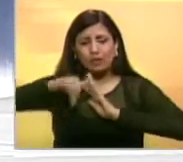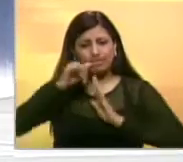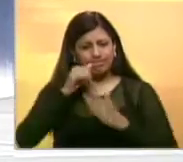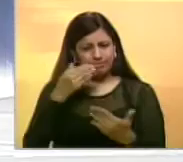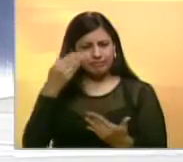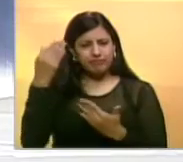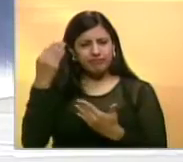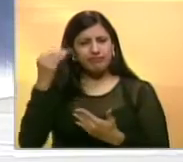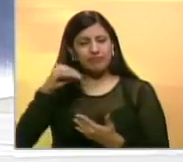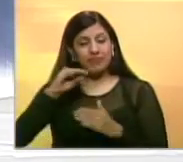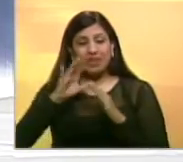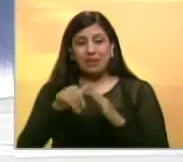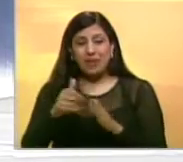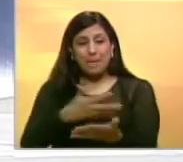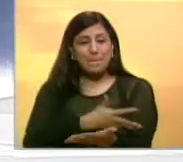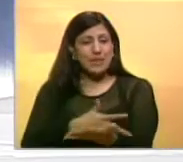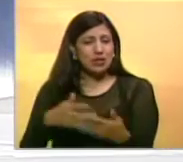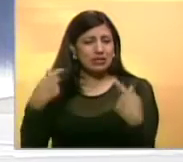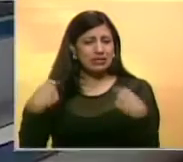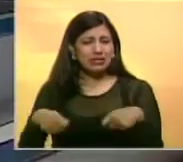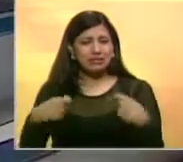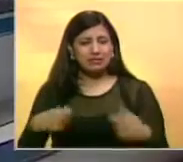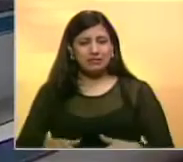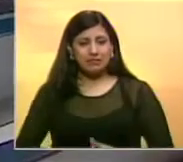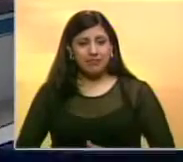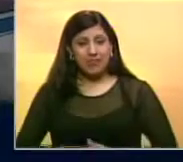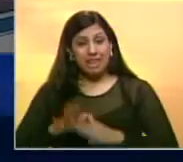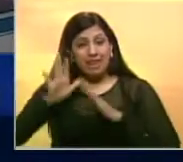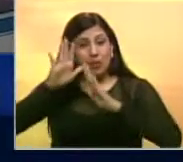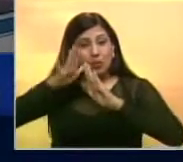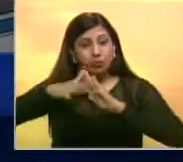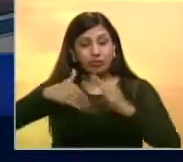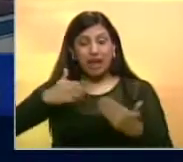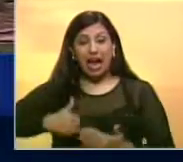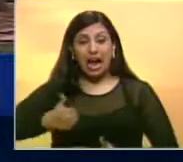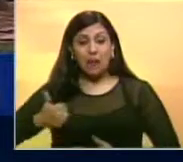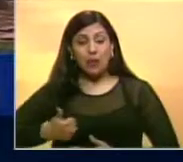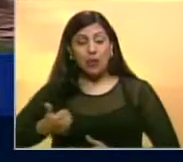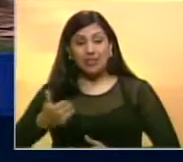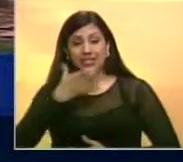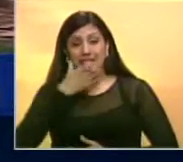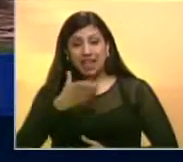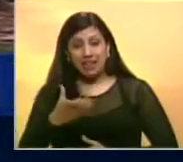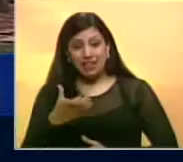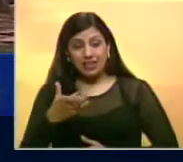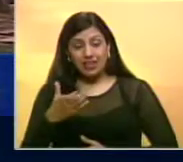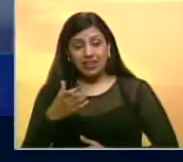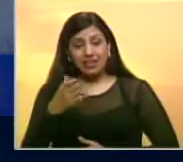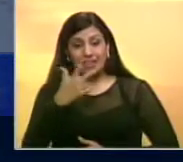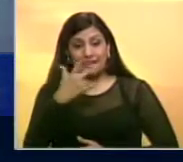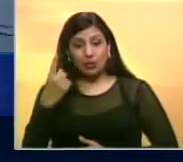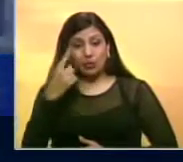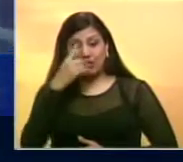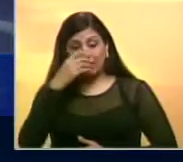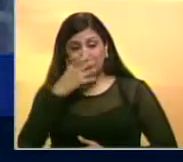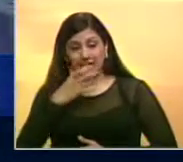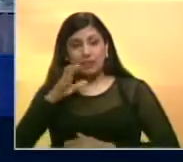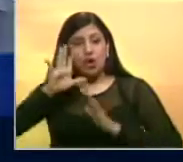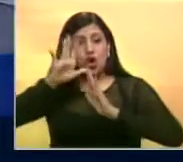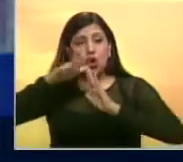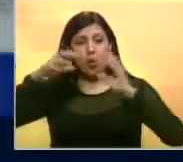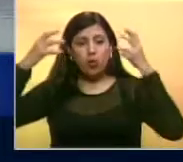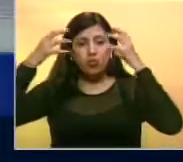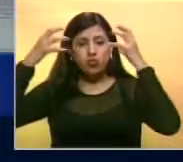los detalles de este robo millonario. Los delincuentes aprovecharon el azueto navideño y de fin de año para robar los aires